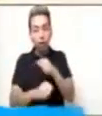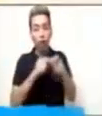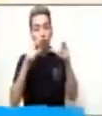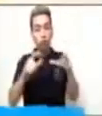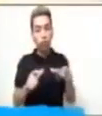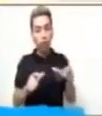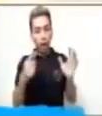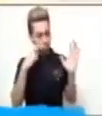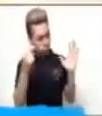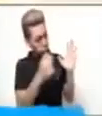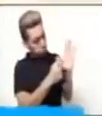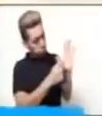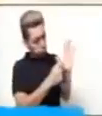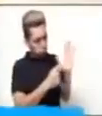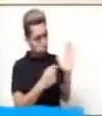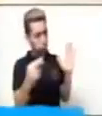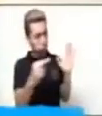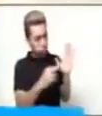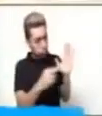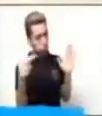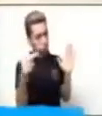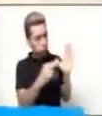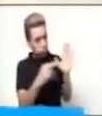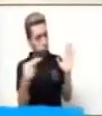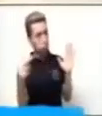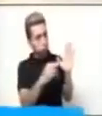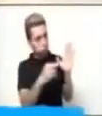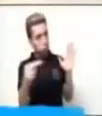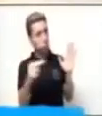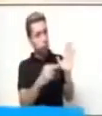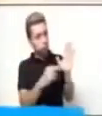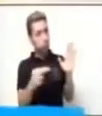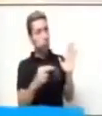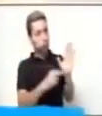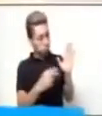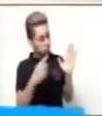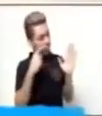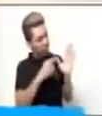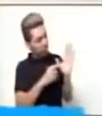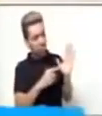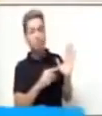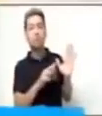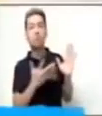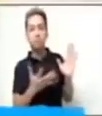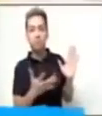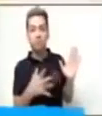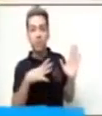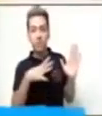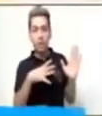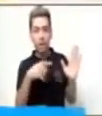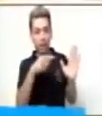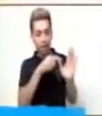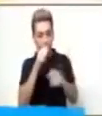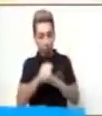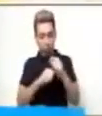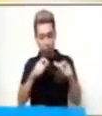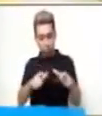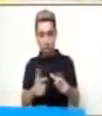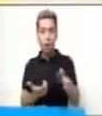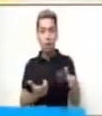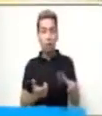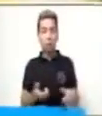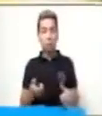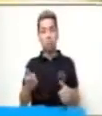detenidamente. Creo que podremos identificar algunas de ellas. Cocos,